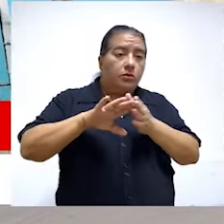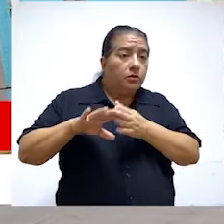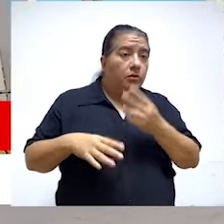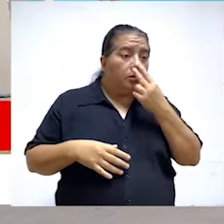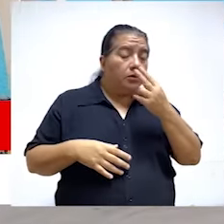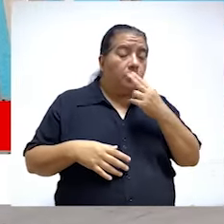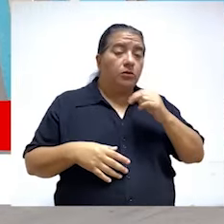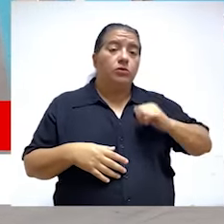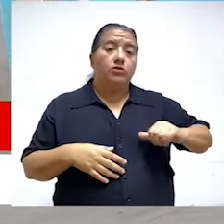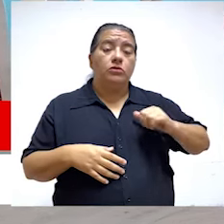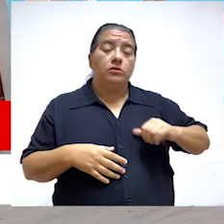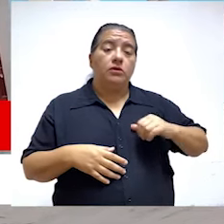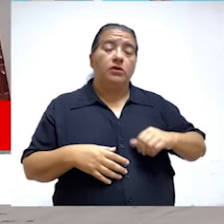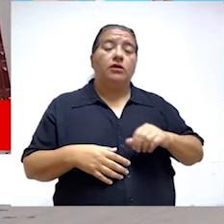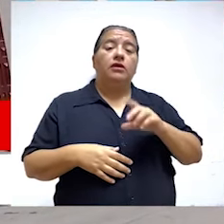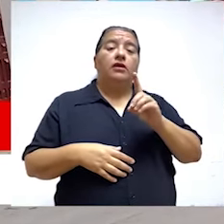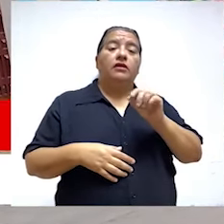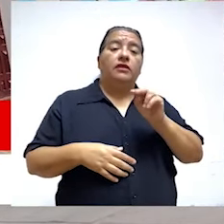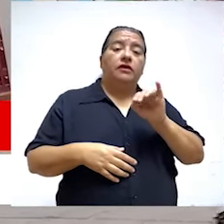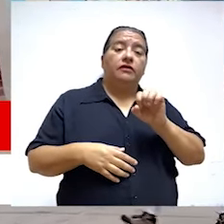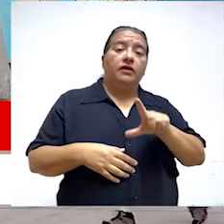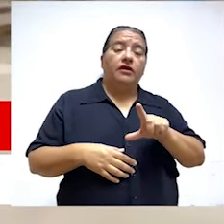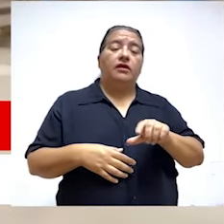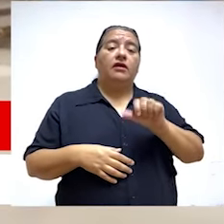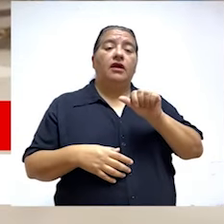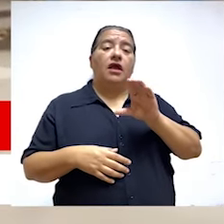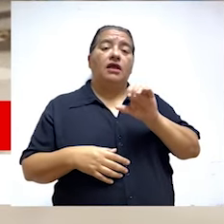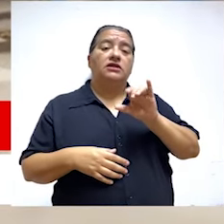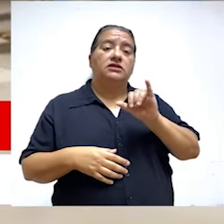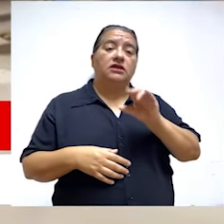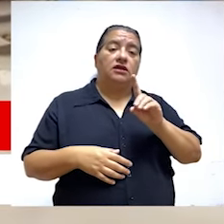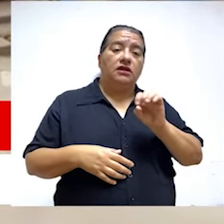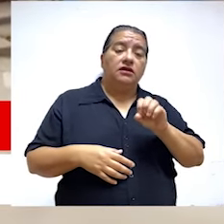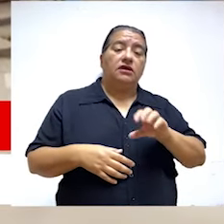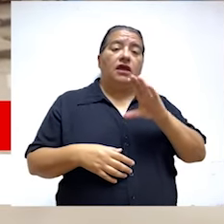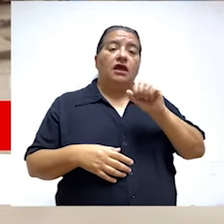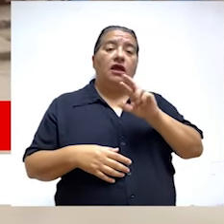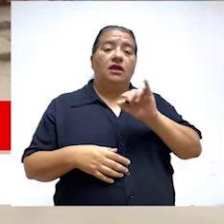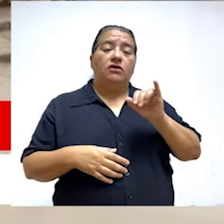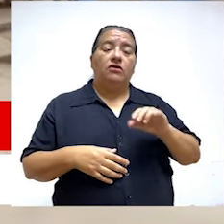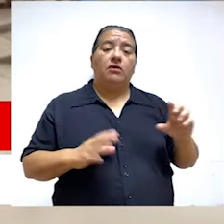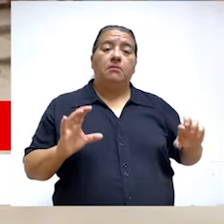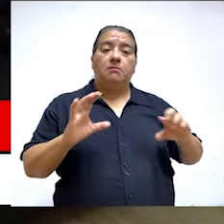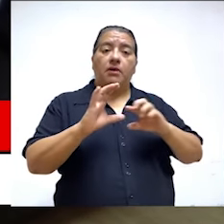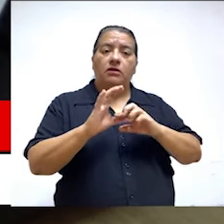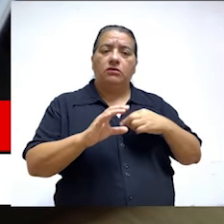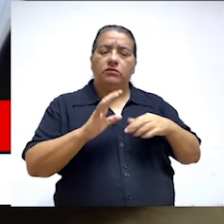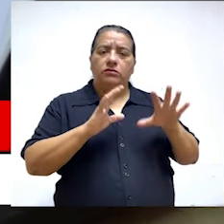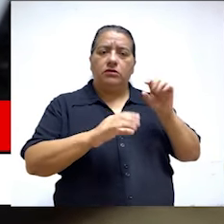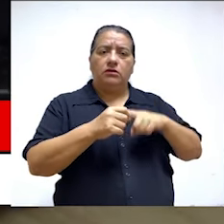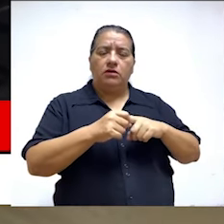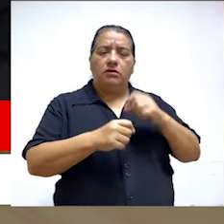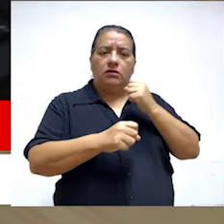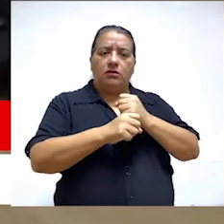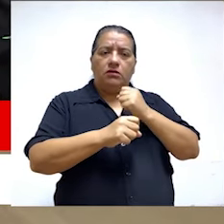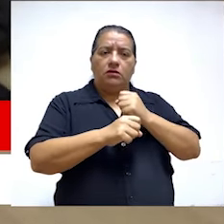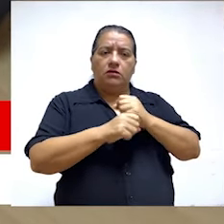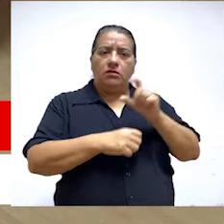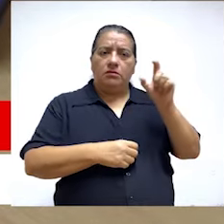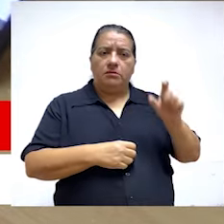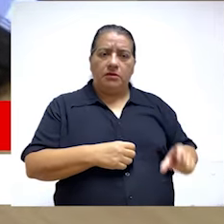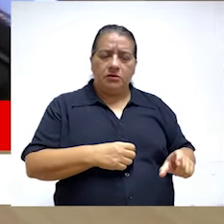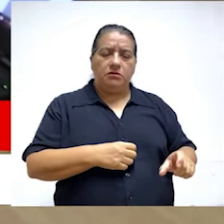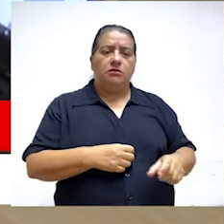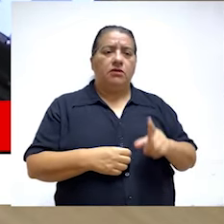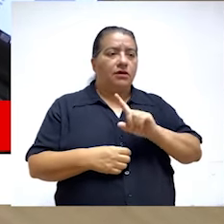Identificamos que funcionarios de la Municipalidad Provincial de Daniel Alcides Carrión, en la región Pasco, contrataron a un proveedor que